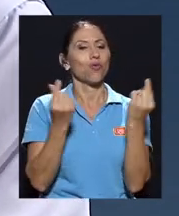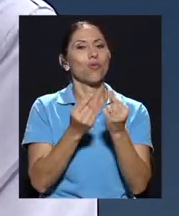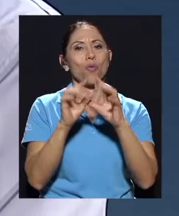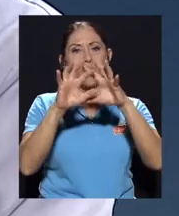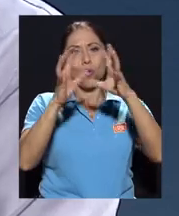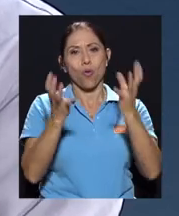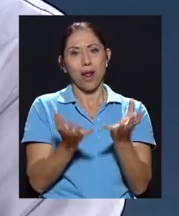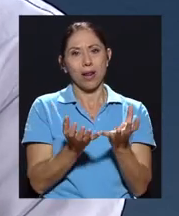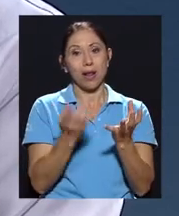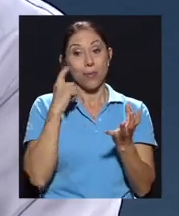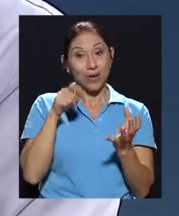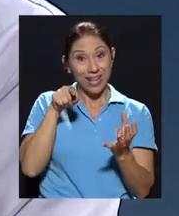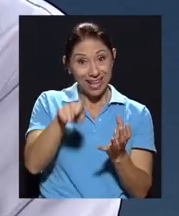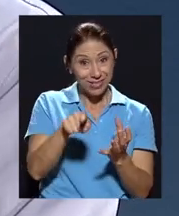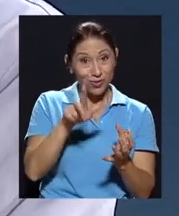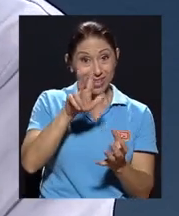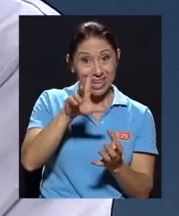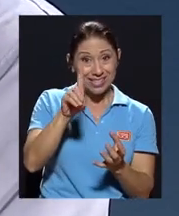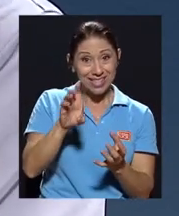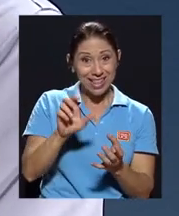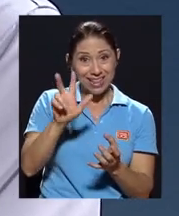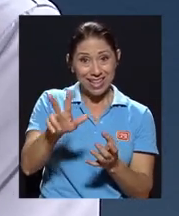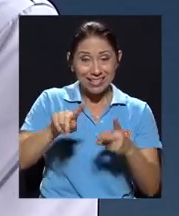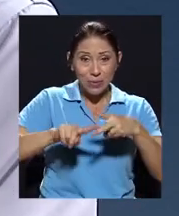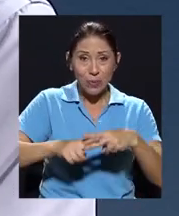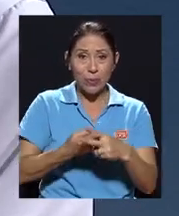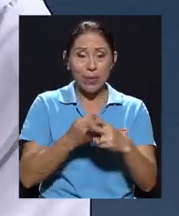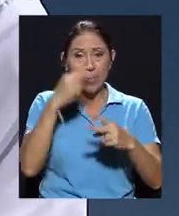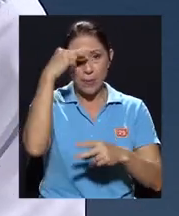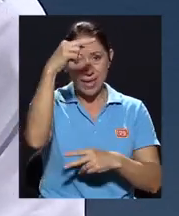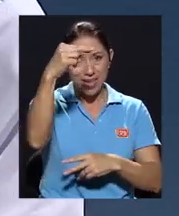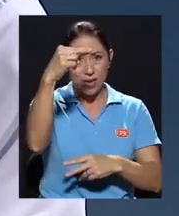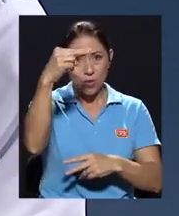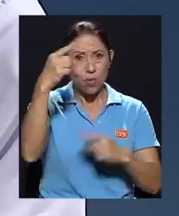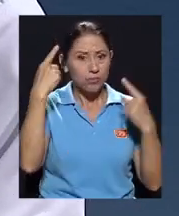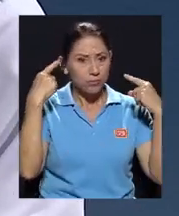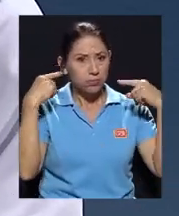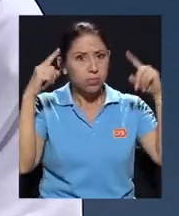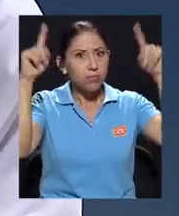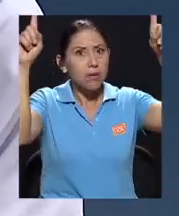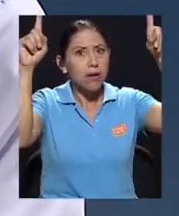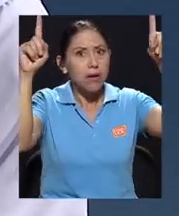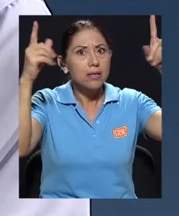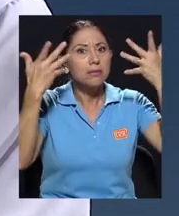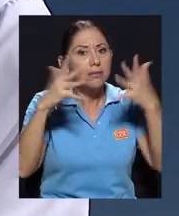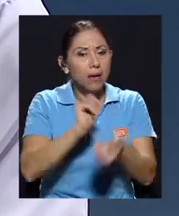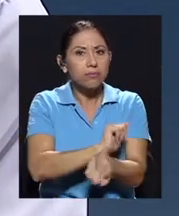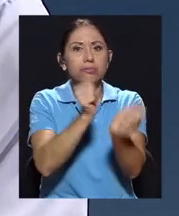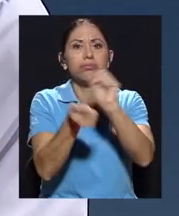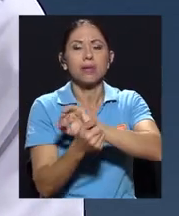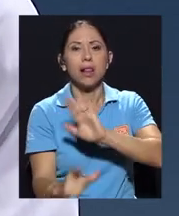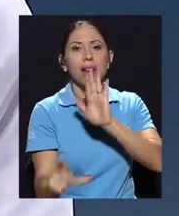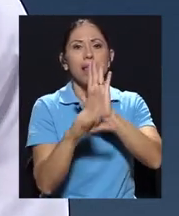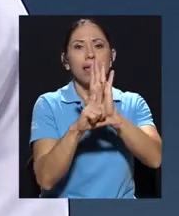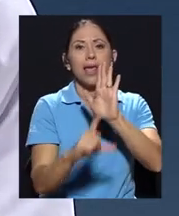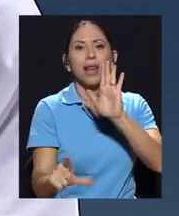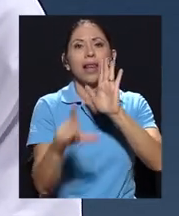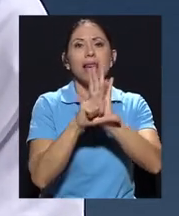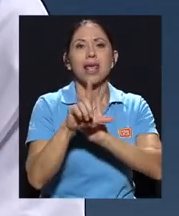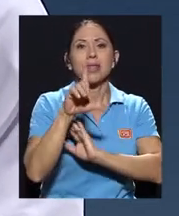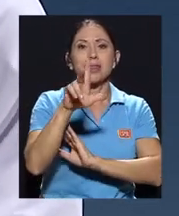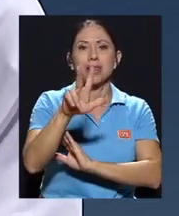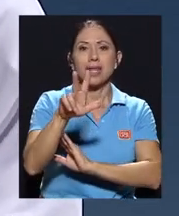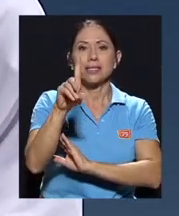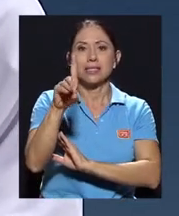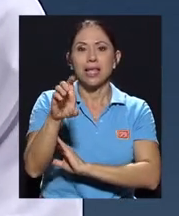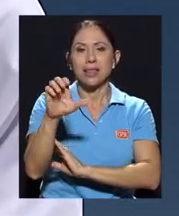que es una cuestión que nace en México. En México llegó inclusive su éxito a convertirse en ley, la ley 3D3. Posteriormente pasa a Honduras,